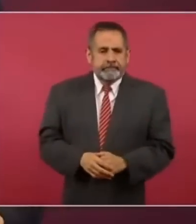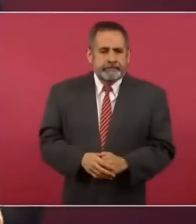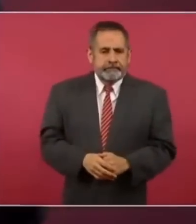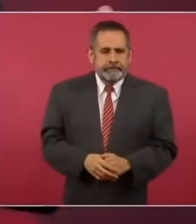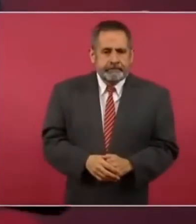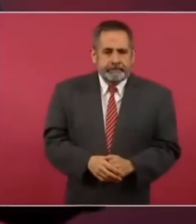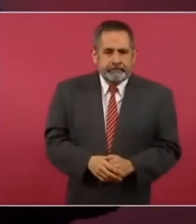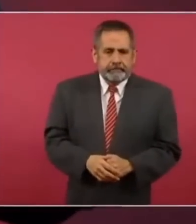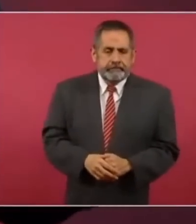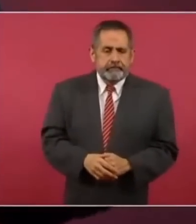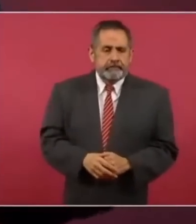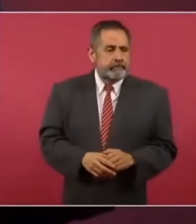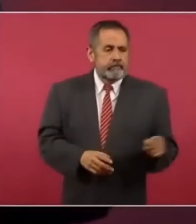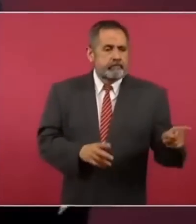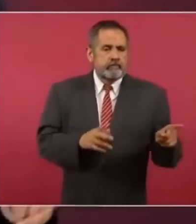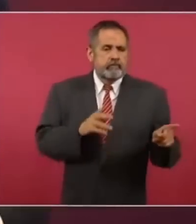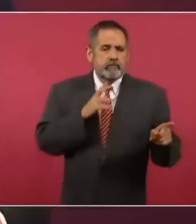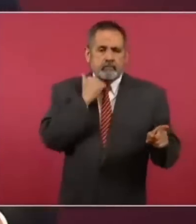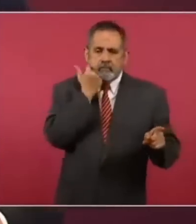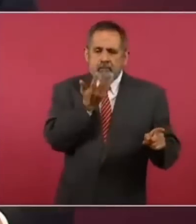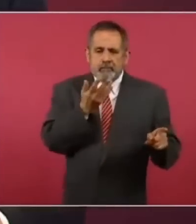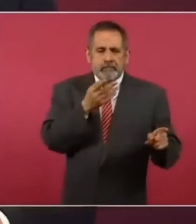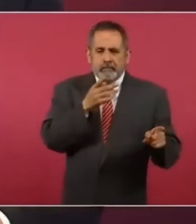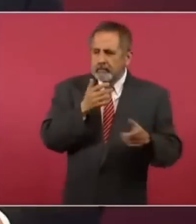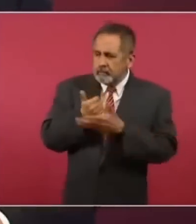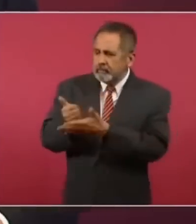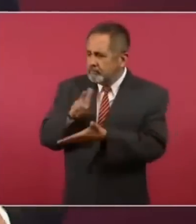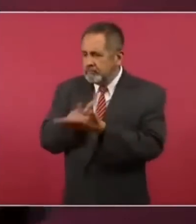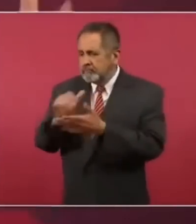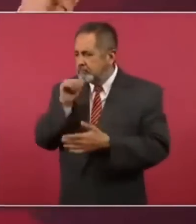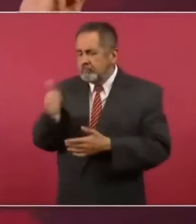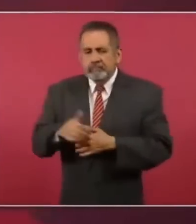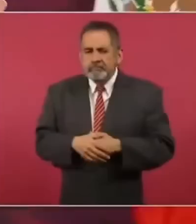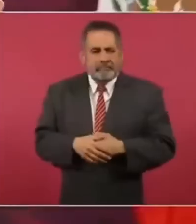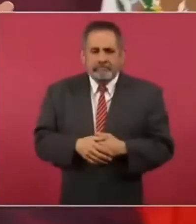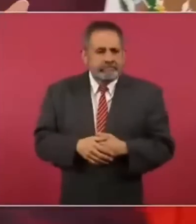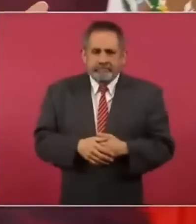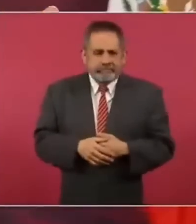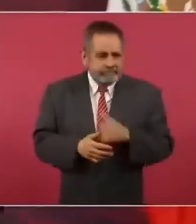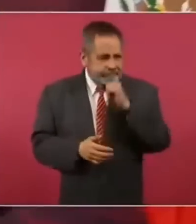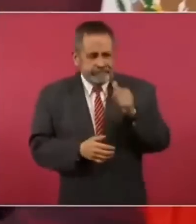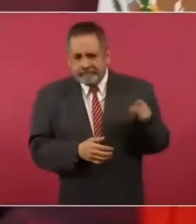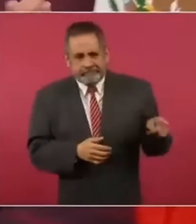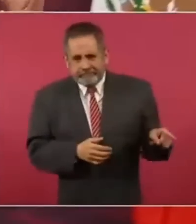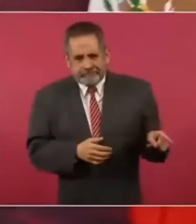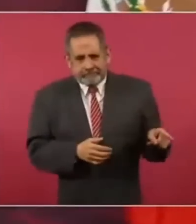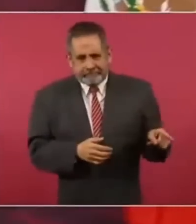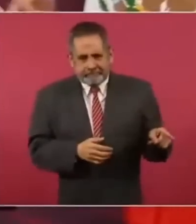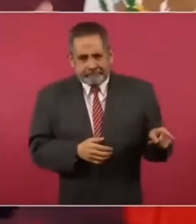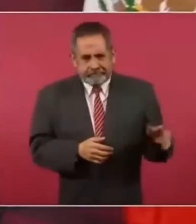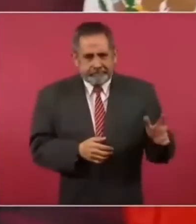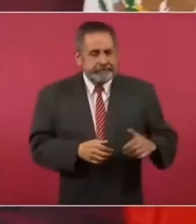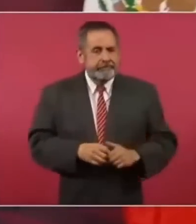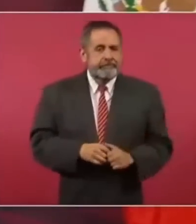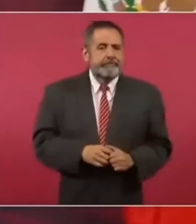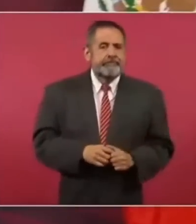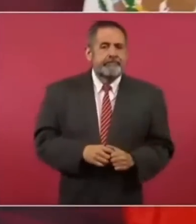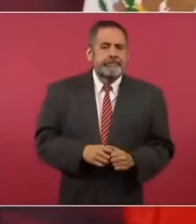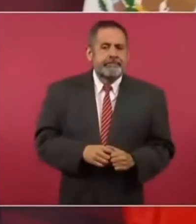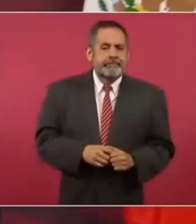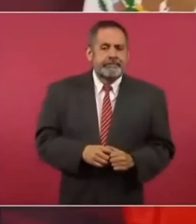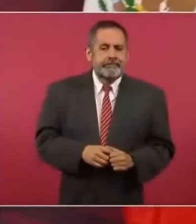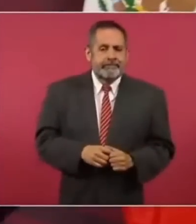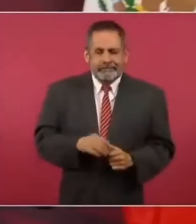que no cooperan si se tratara de las 12 mil de las